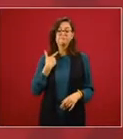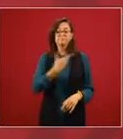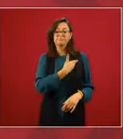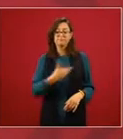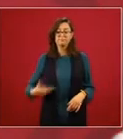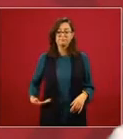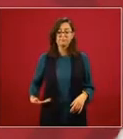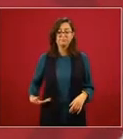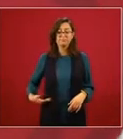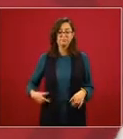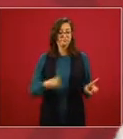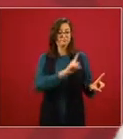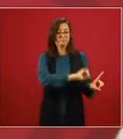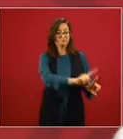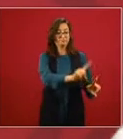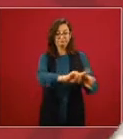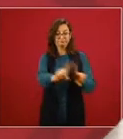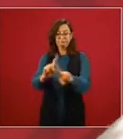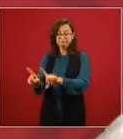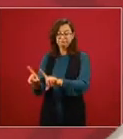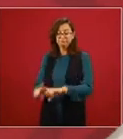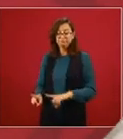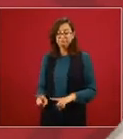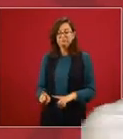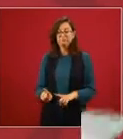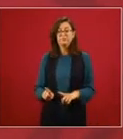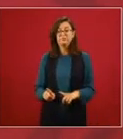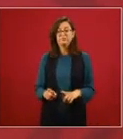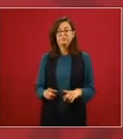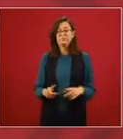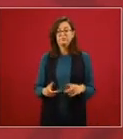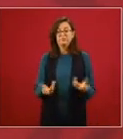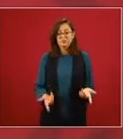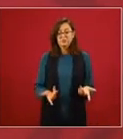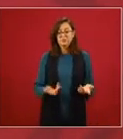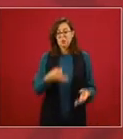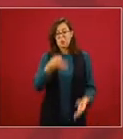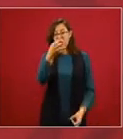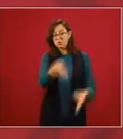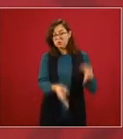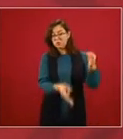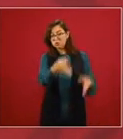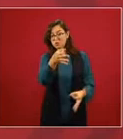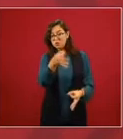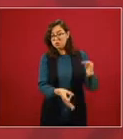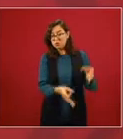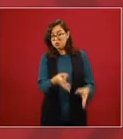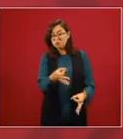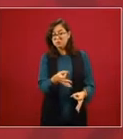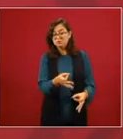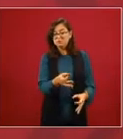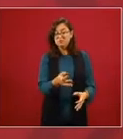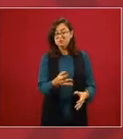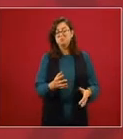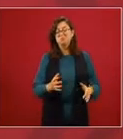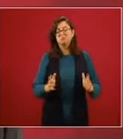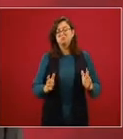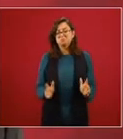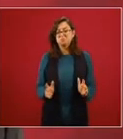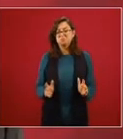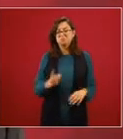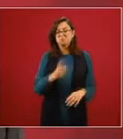que sean juzgados debe de